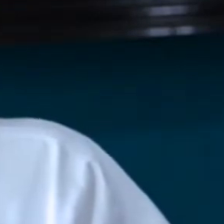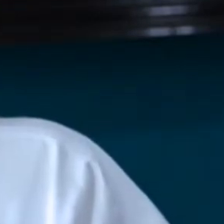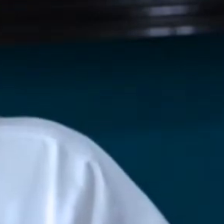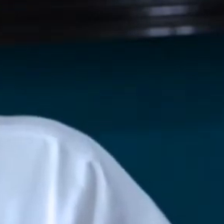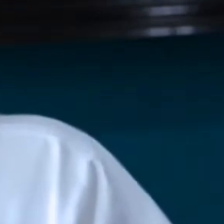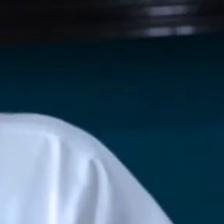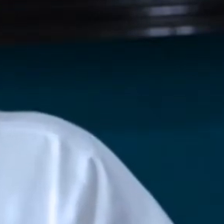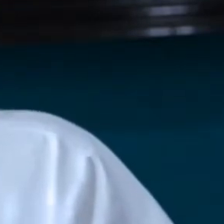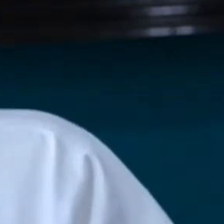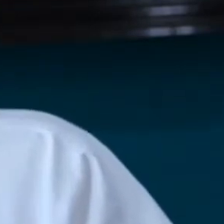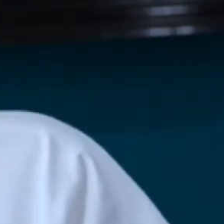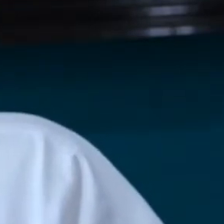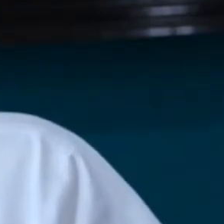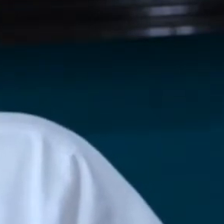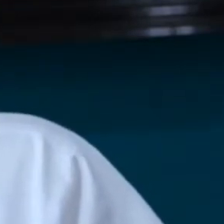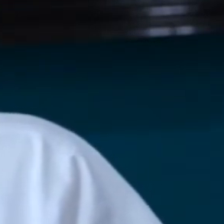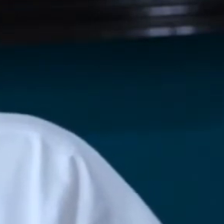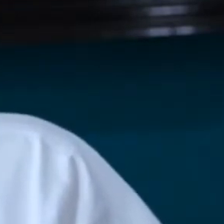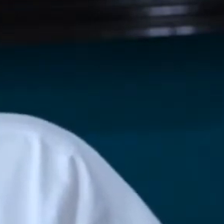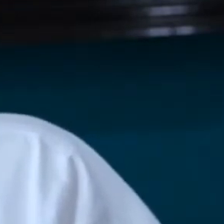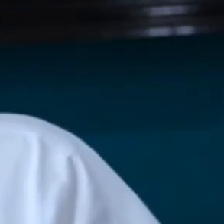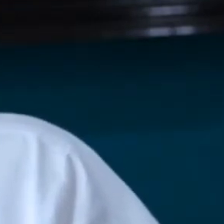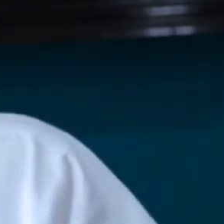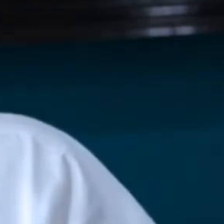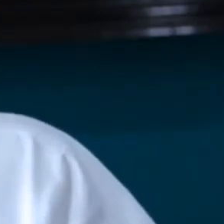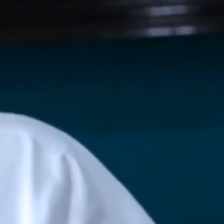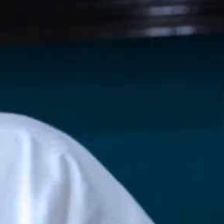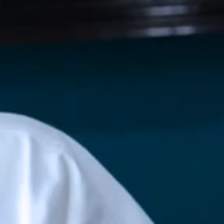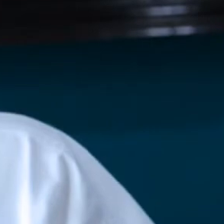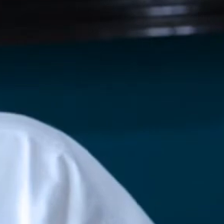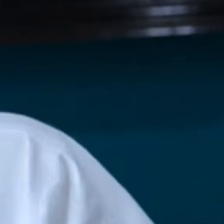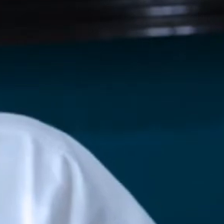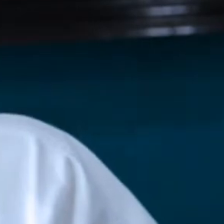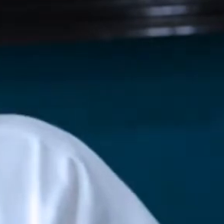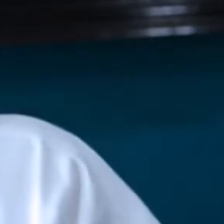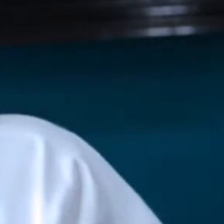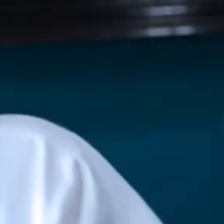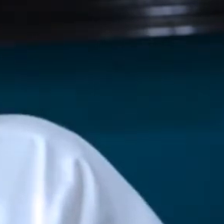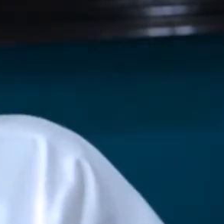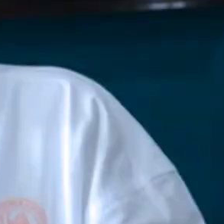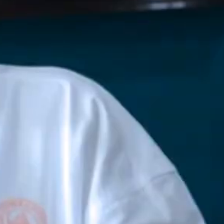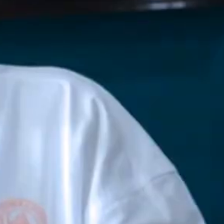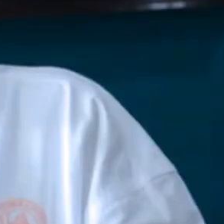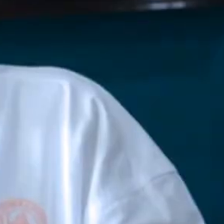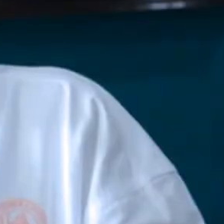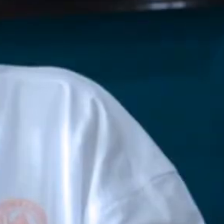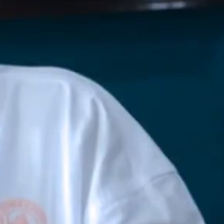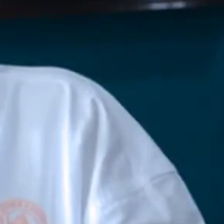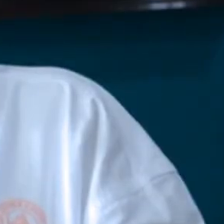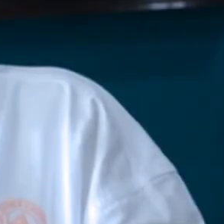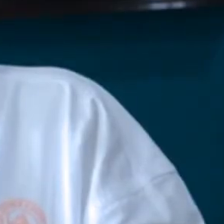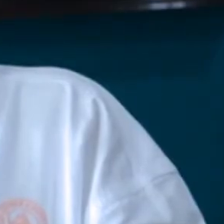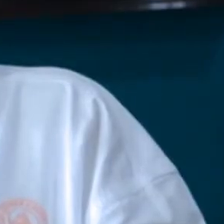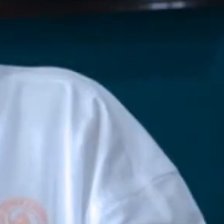al café. Quemaron 10.000 sacos de café para exportar. Quemaron